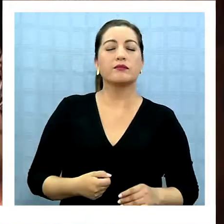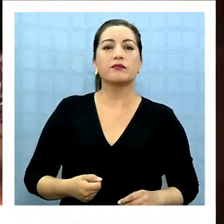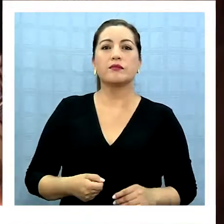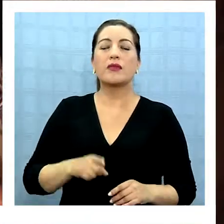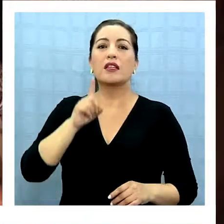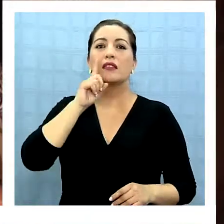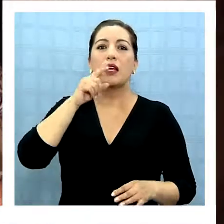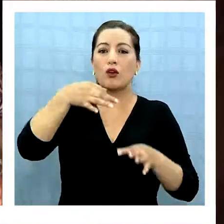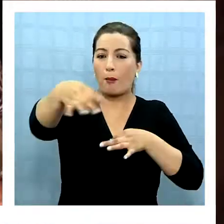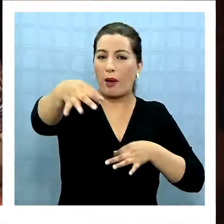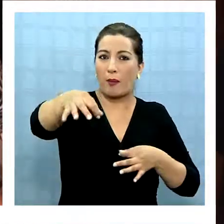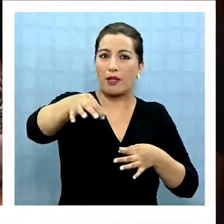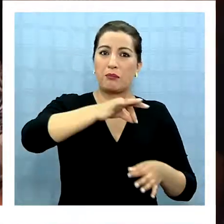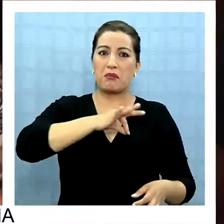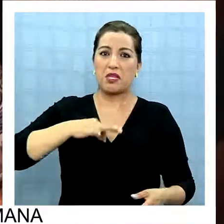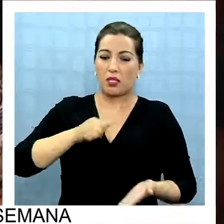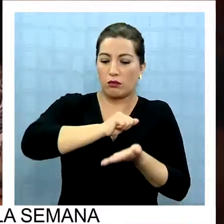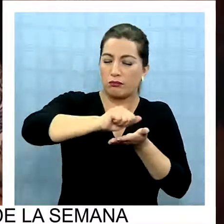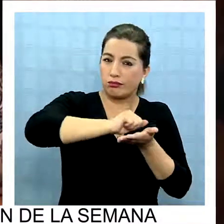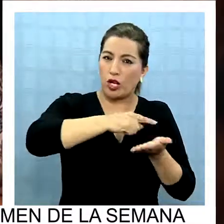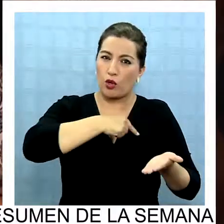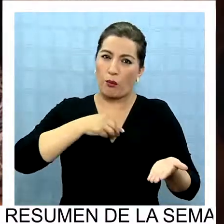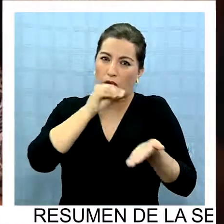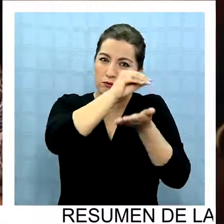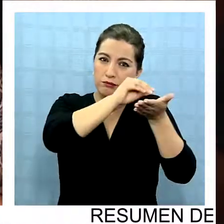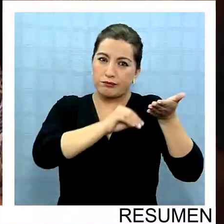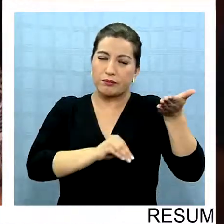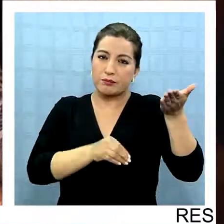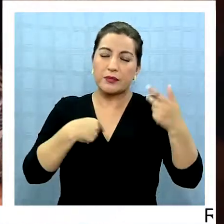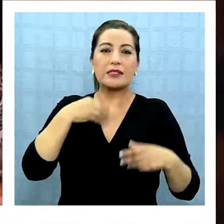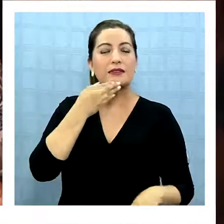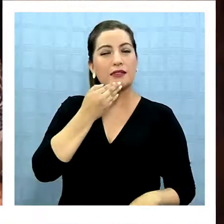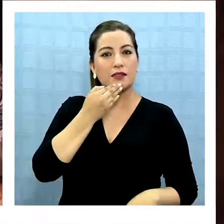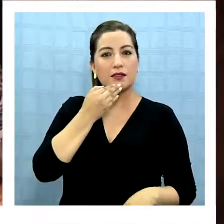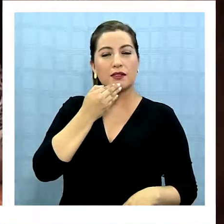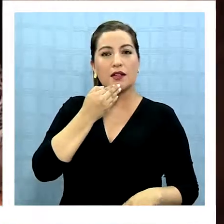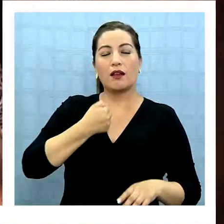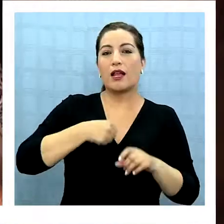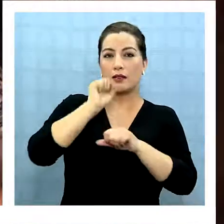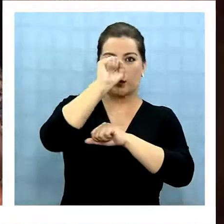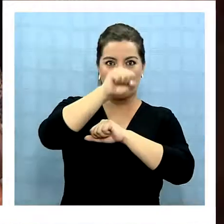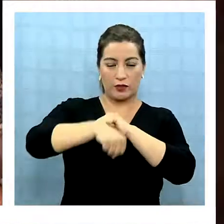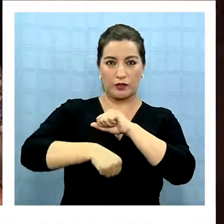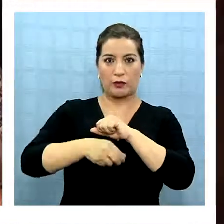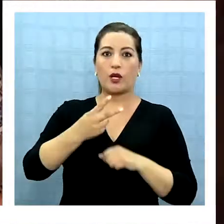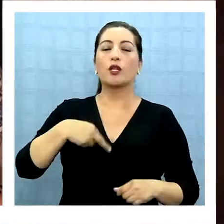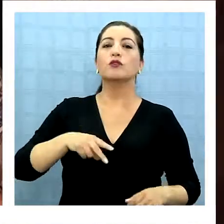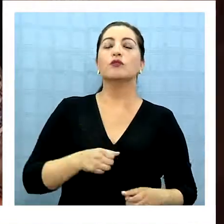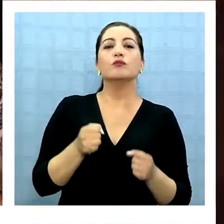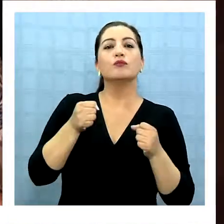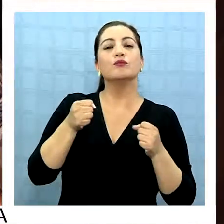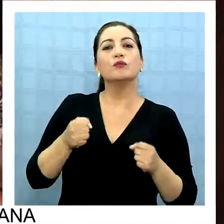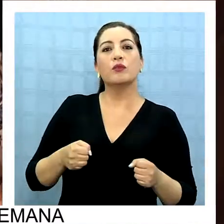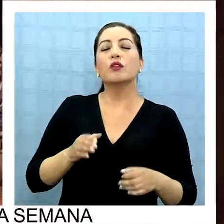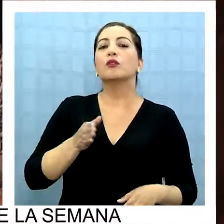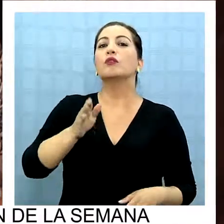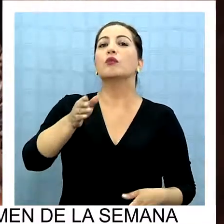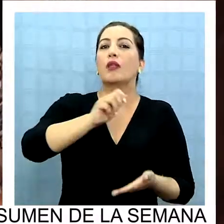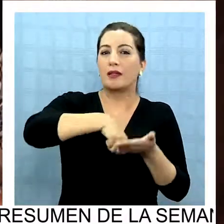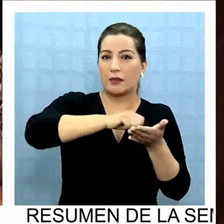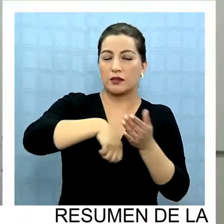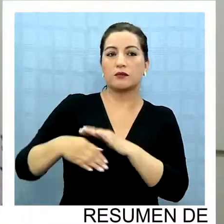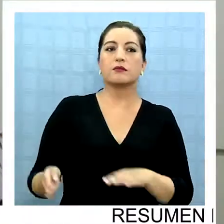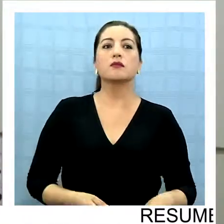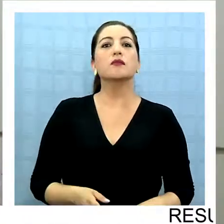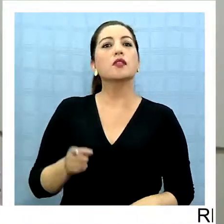llegó el listado del ministerio exacto y nos llegó también la aprobación para que nosotros podamos continuar con